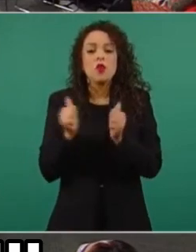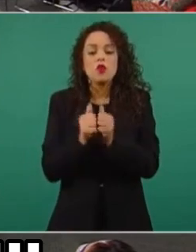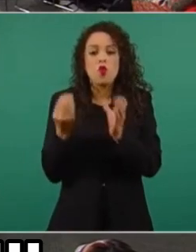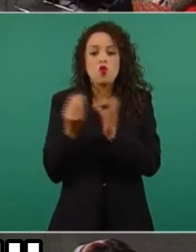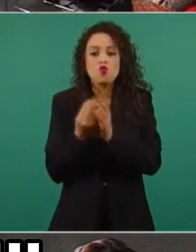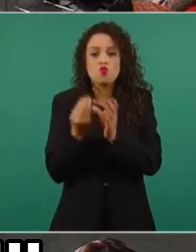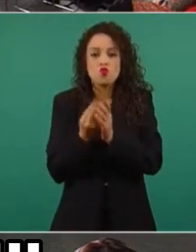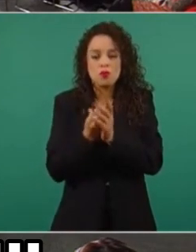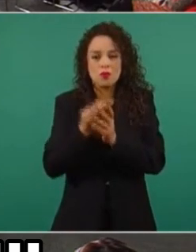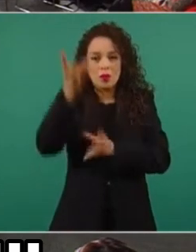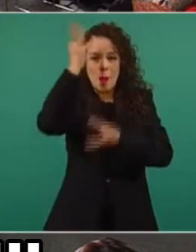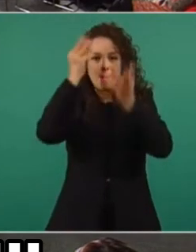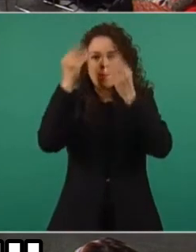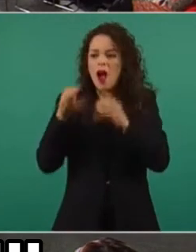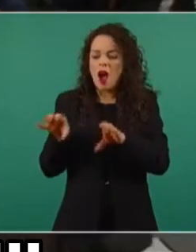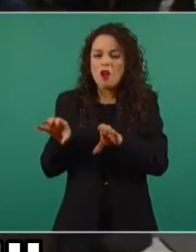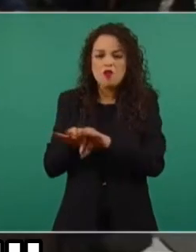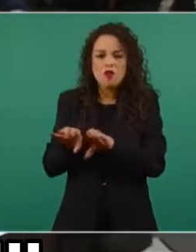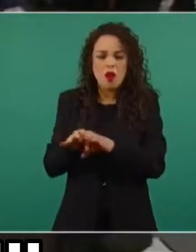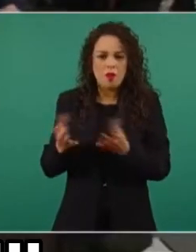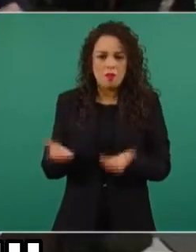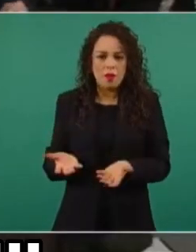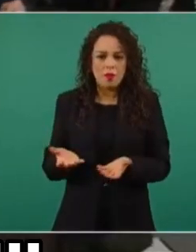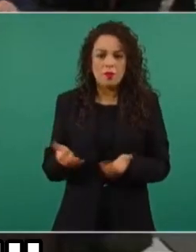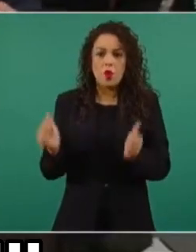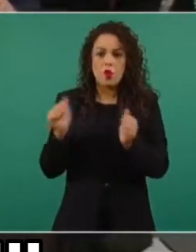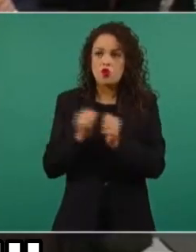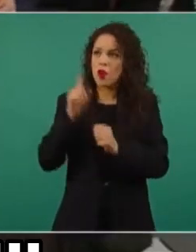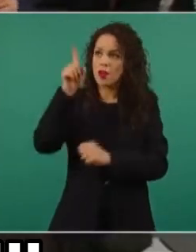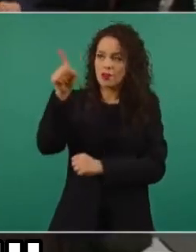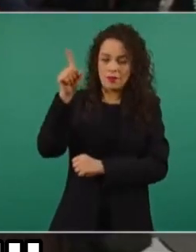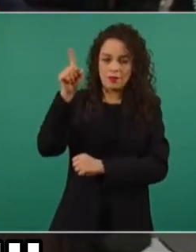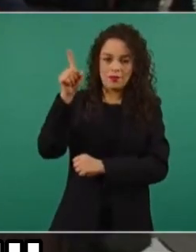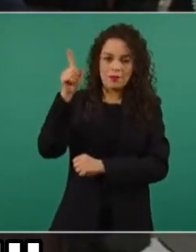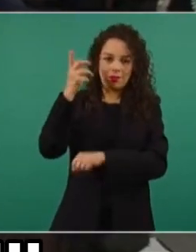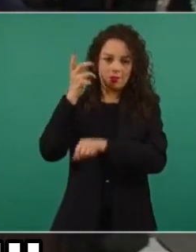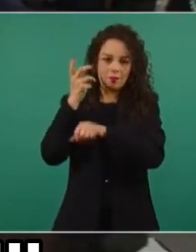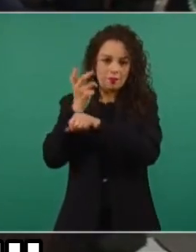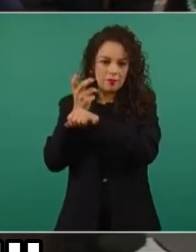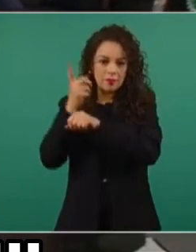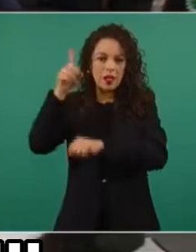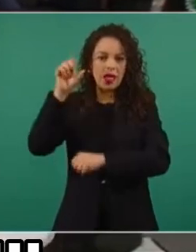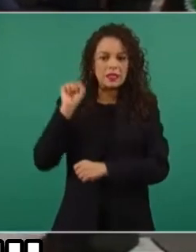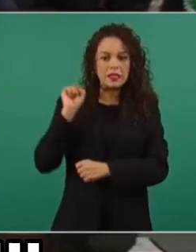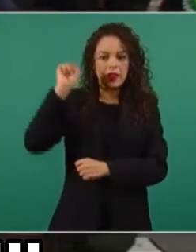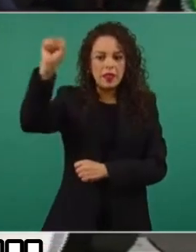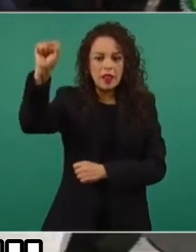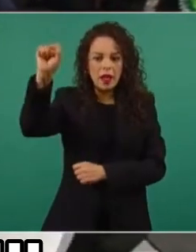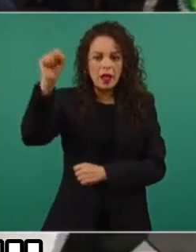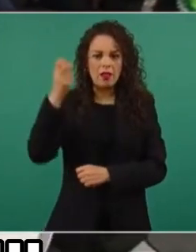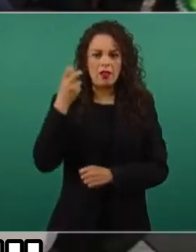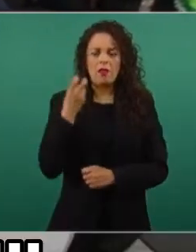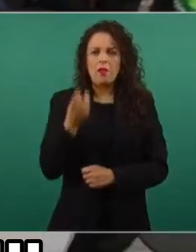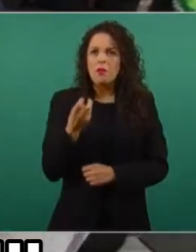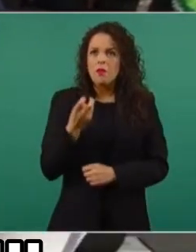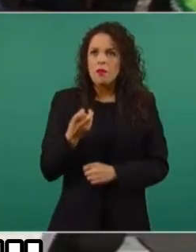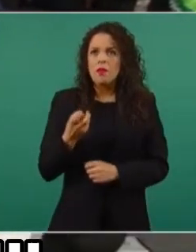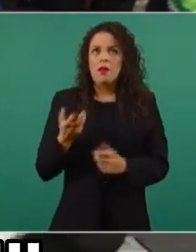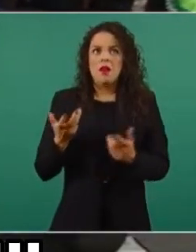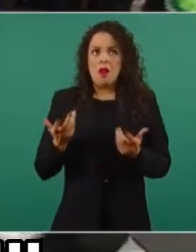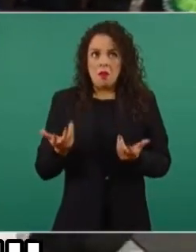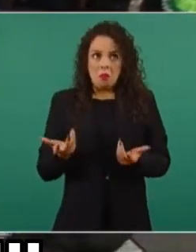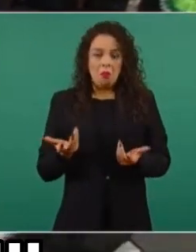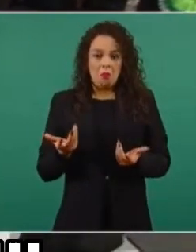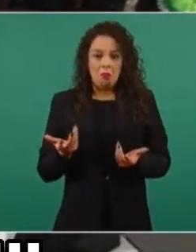capacitación con los sindicatos norteamericanos. Entonces, lo cual me hizo revelar que